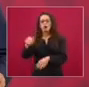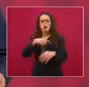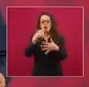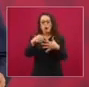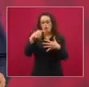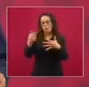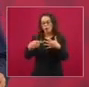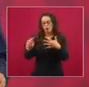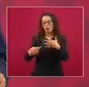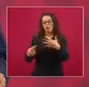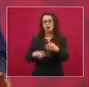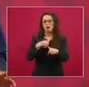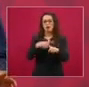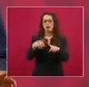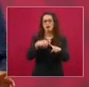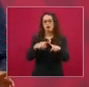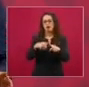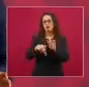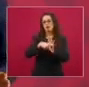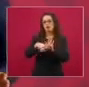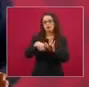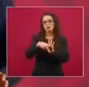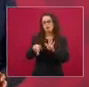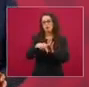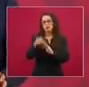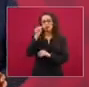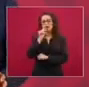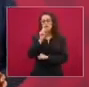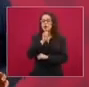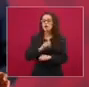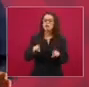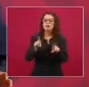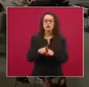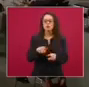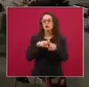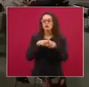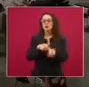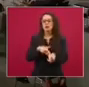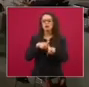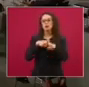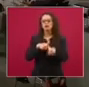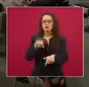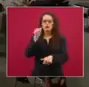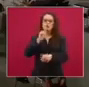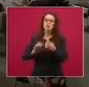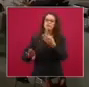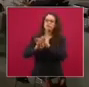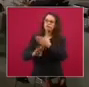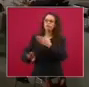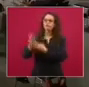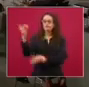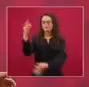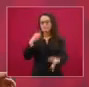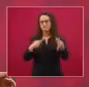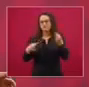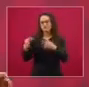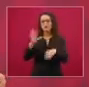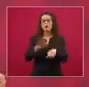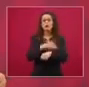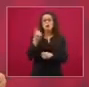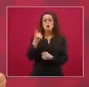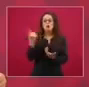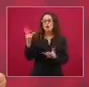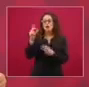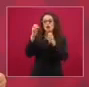etcétera, etcétera, etcétera, o lo mismo, porque al final de cuentas están en